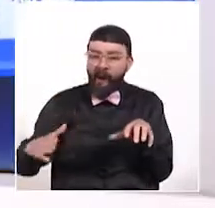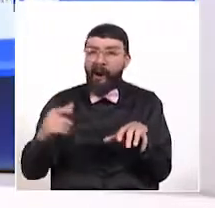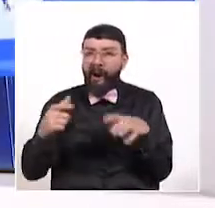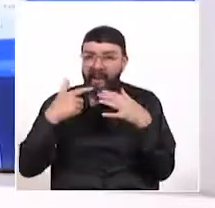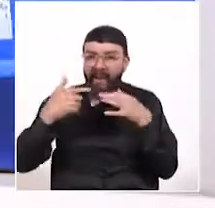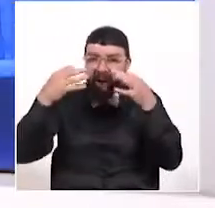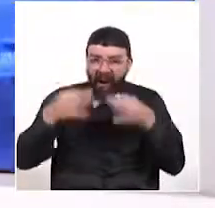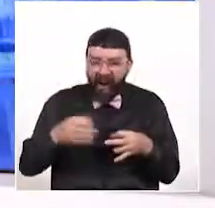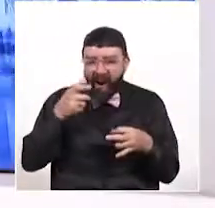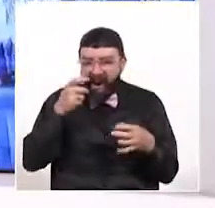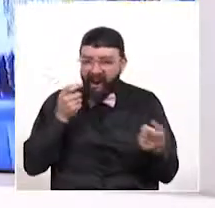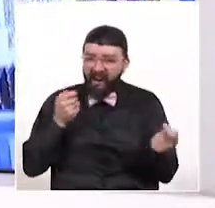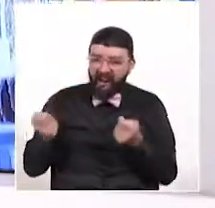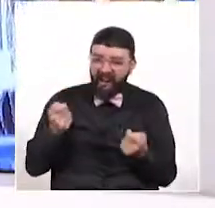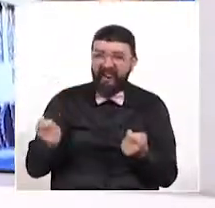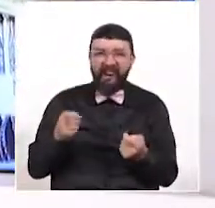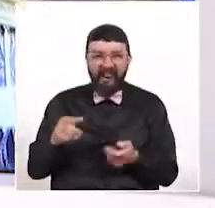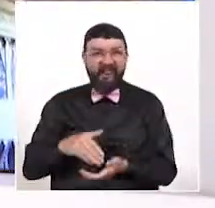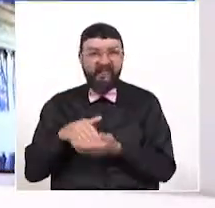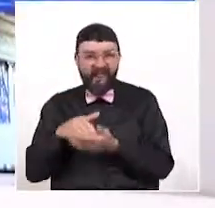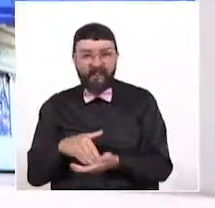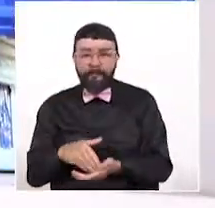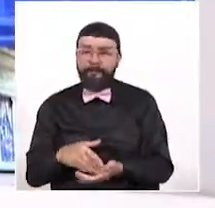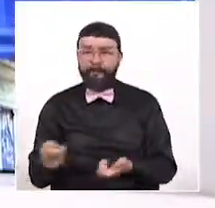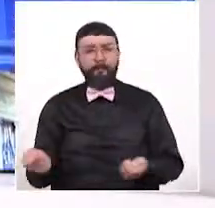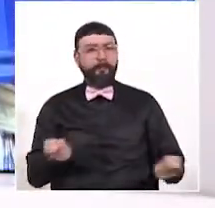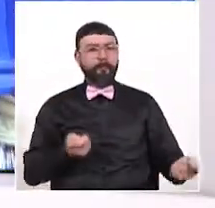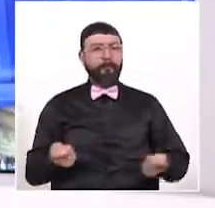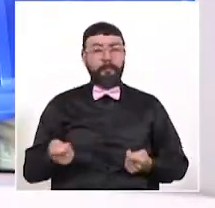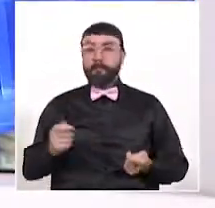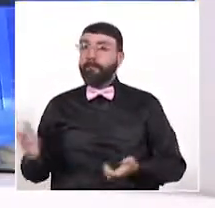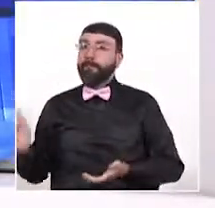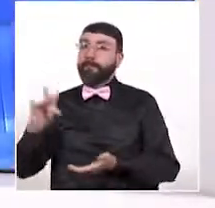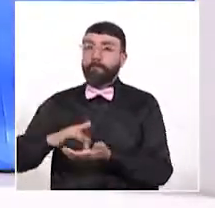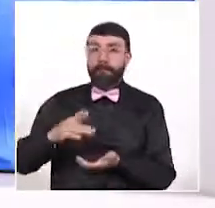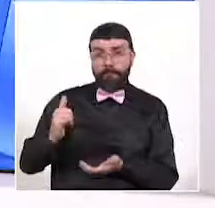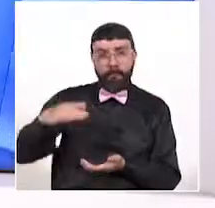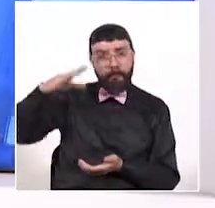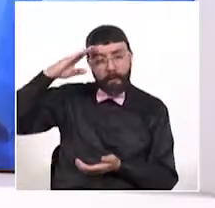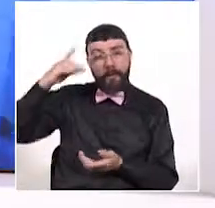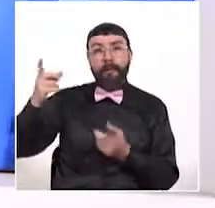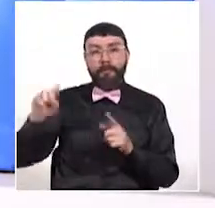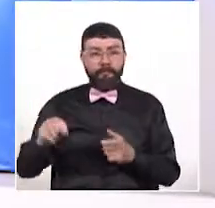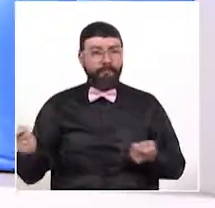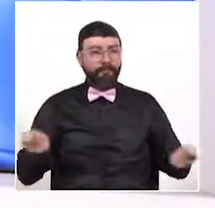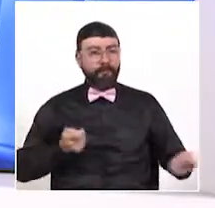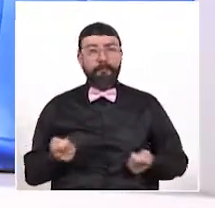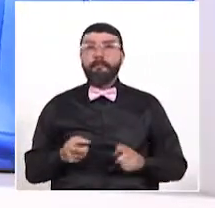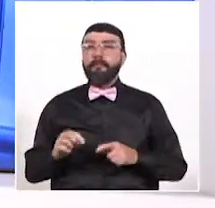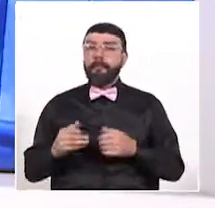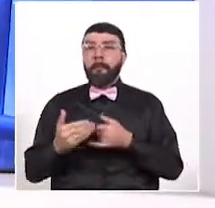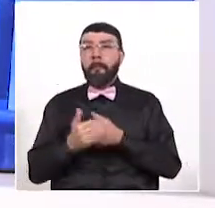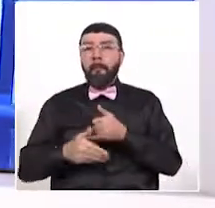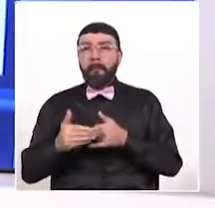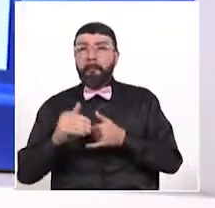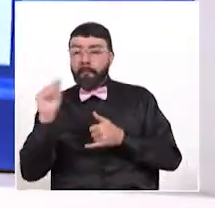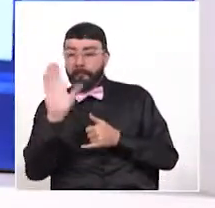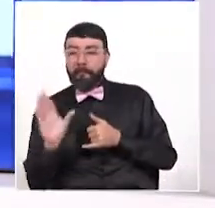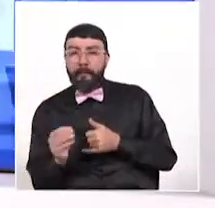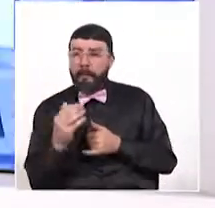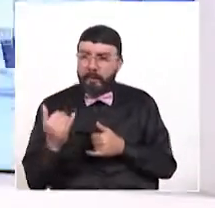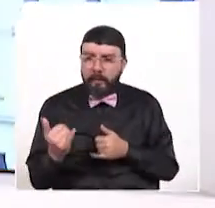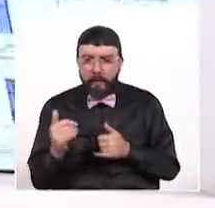Esto con el fin de fortalecer, por supuesto, los operativos y la presencia de la fuerza pública. Y en el departamento del Quindío, ultiman